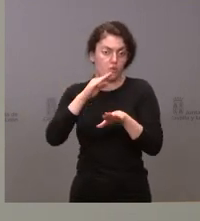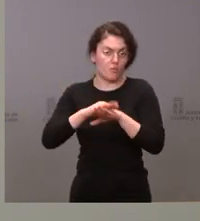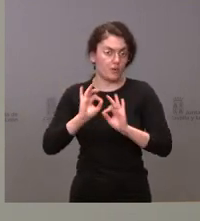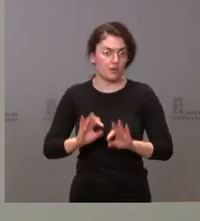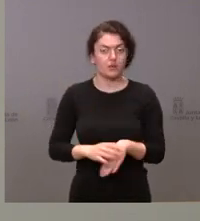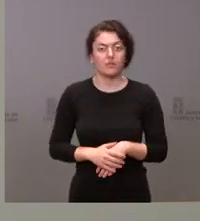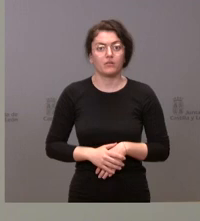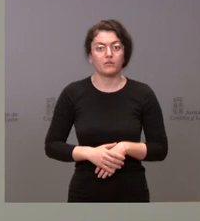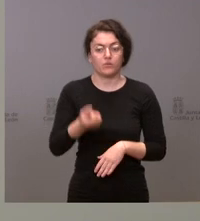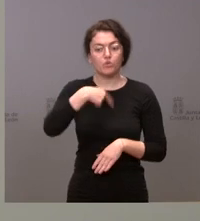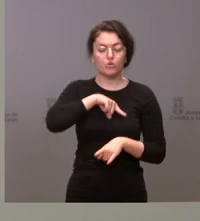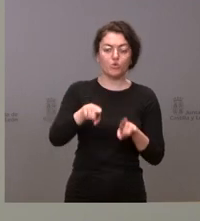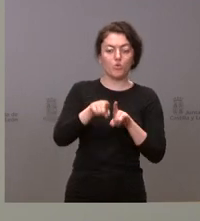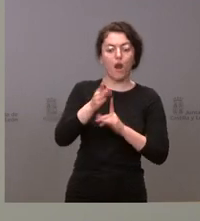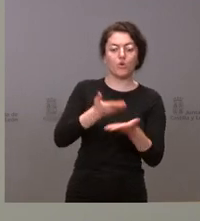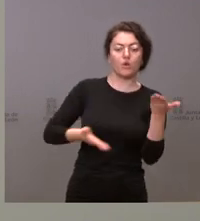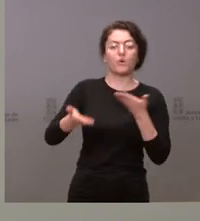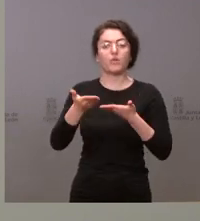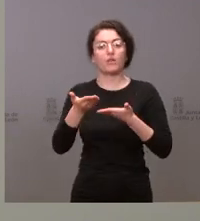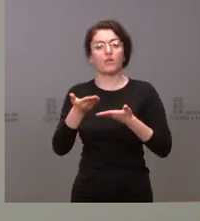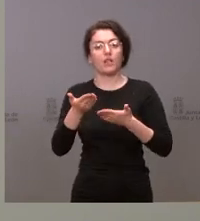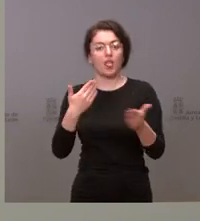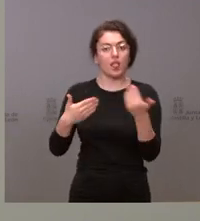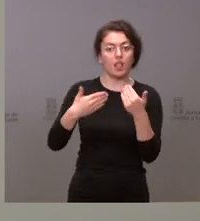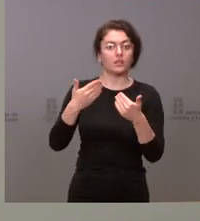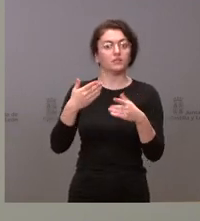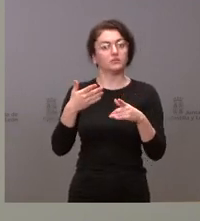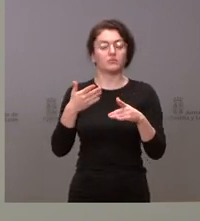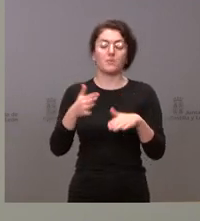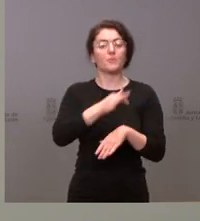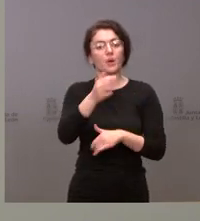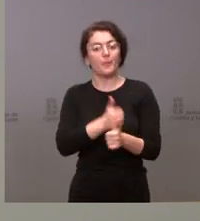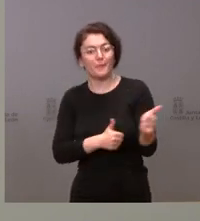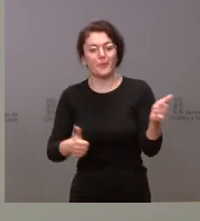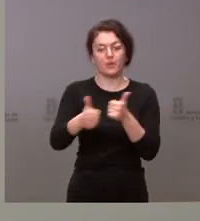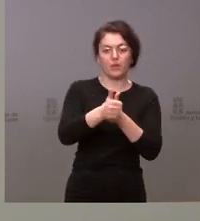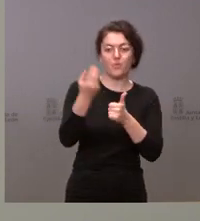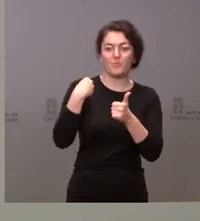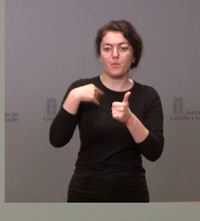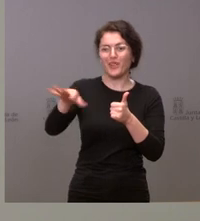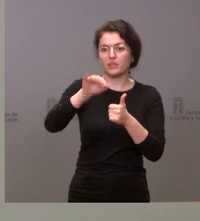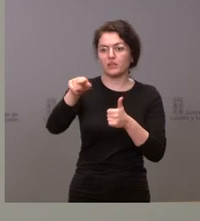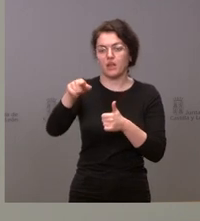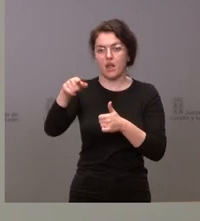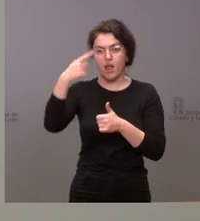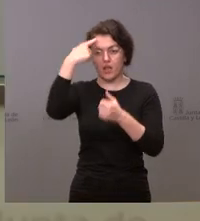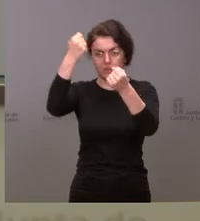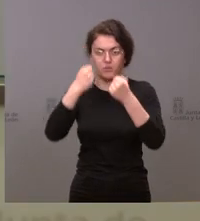de colaboración, de diálogo y también de priorización de las decisiones de los expertos, es la que tomaríamos.